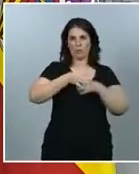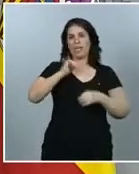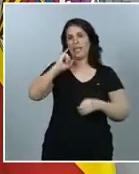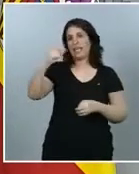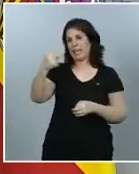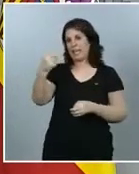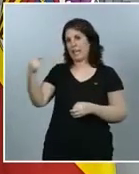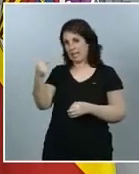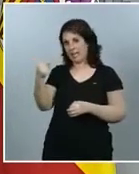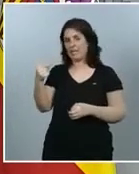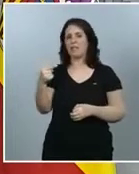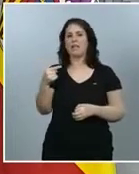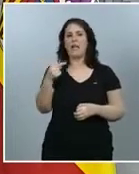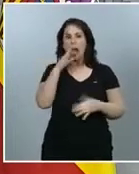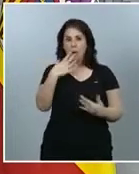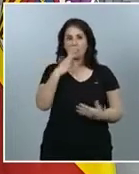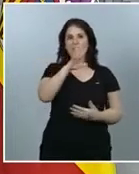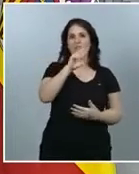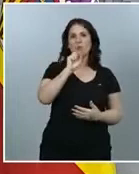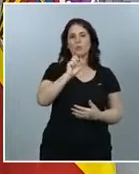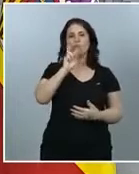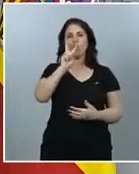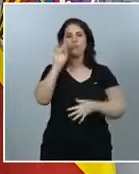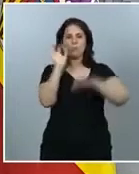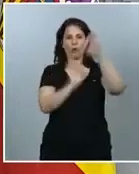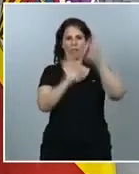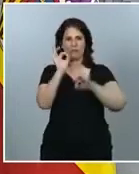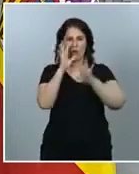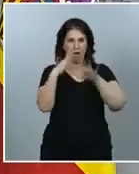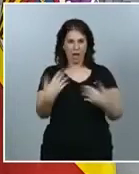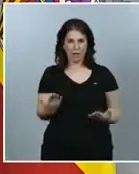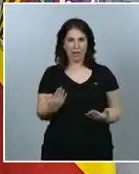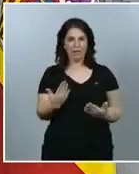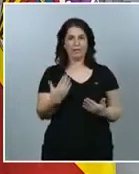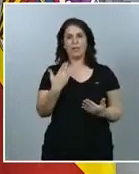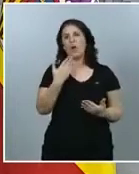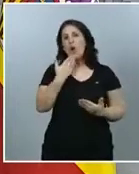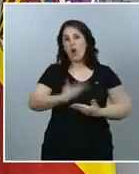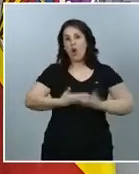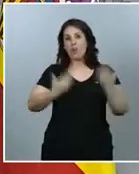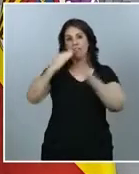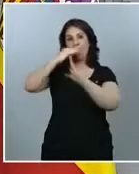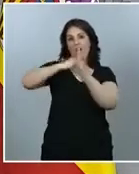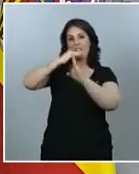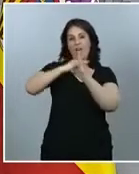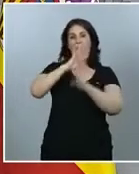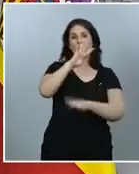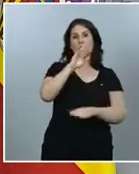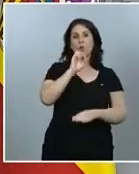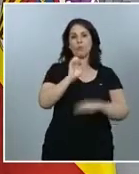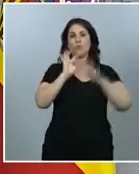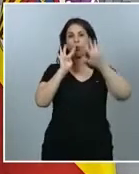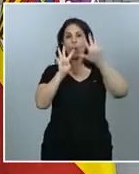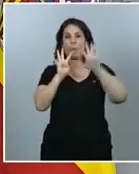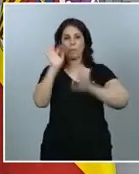5.2%, con un intervalo de confianza del 4.9% al 5